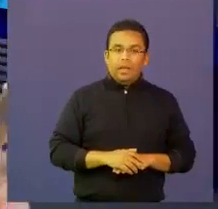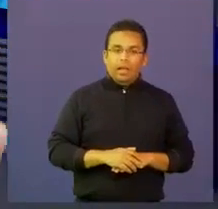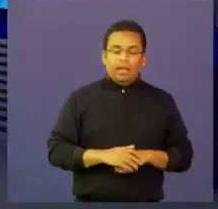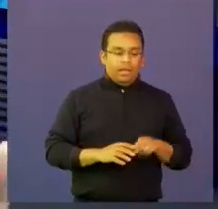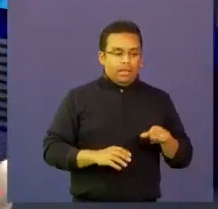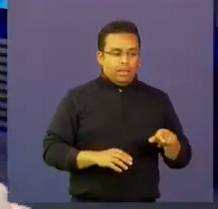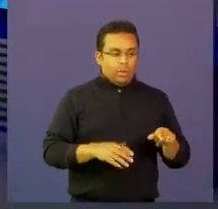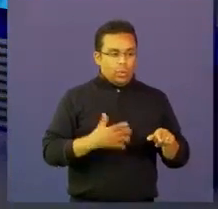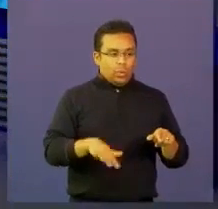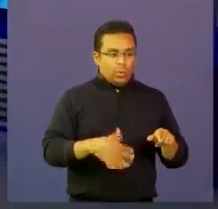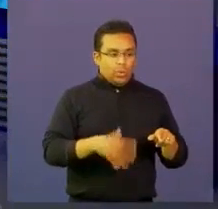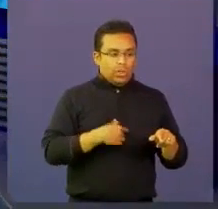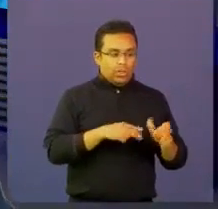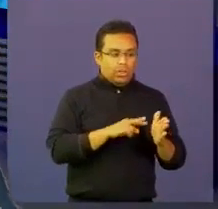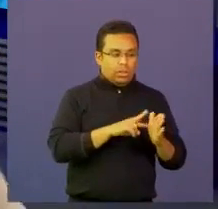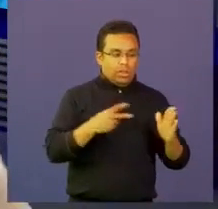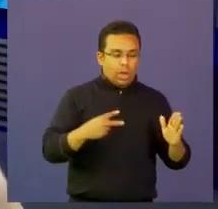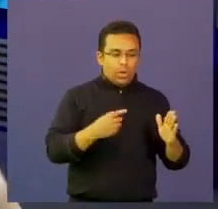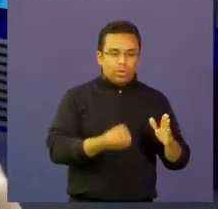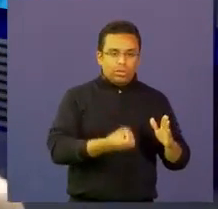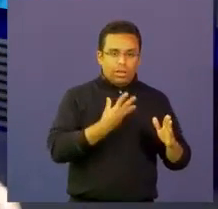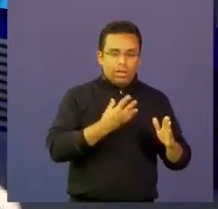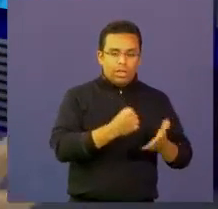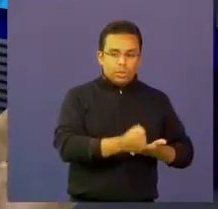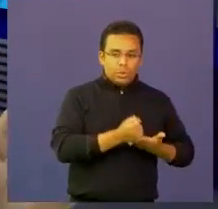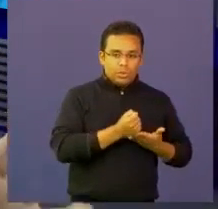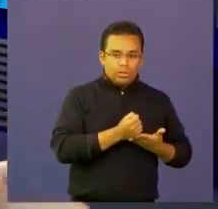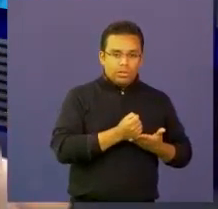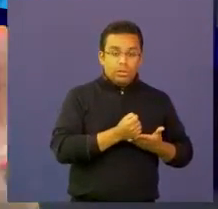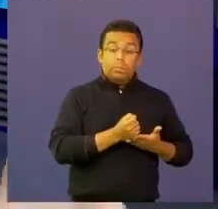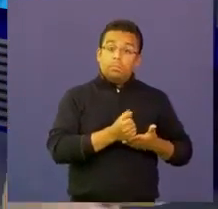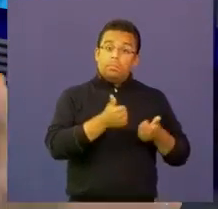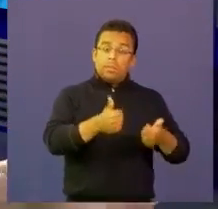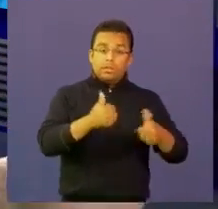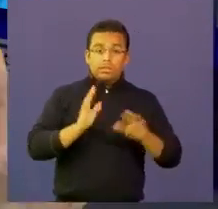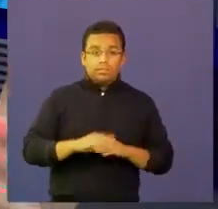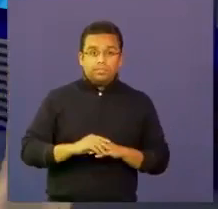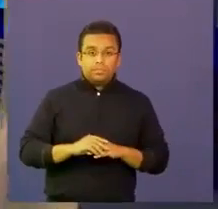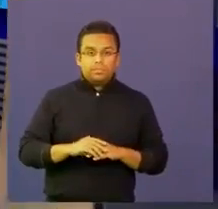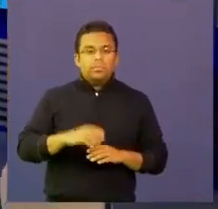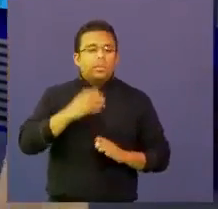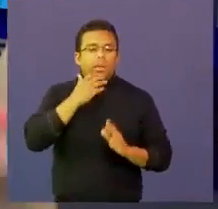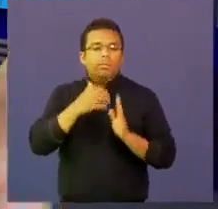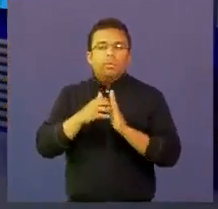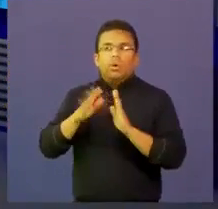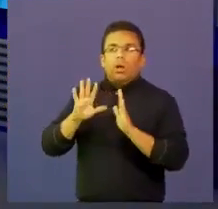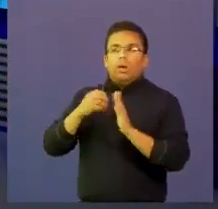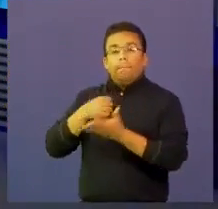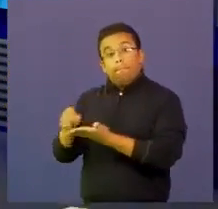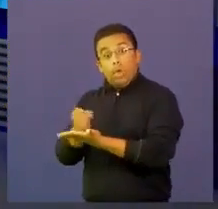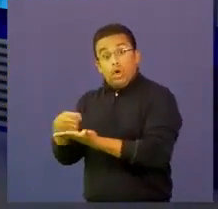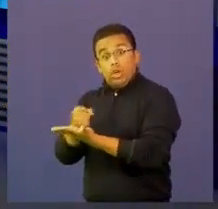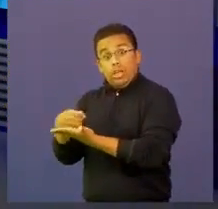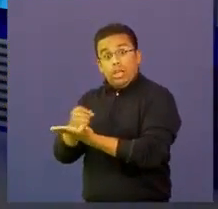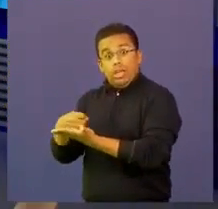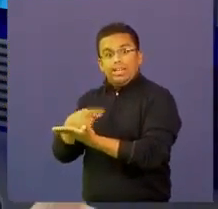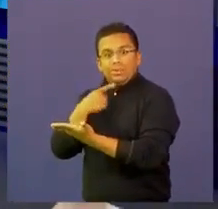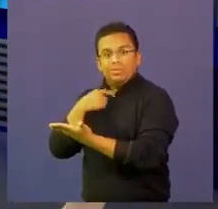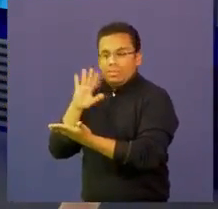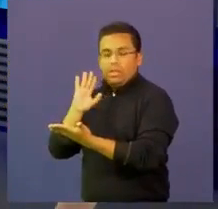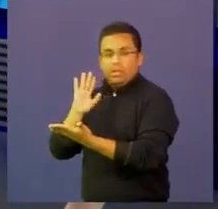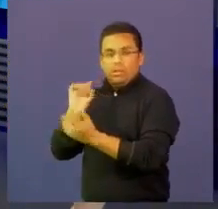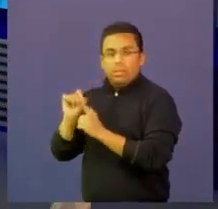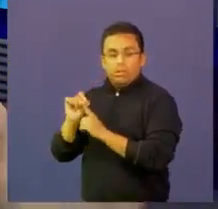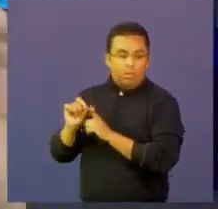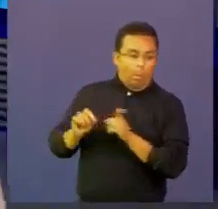ese clic con la tecnología para que realmente el chico diga, bueno, pues me gusta la biología, pero en la tecnología encontré que puedo ser